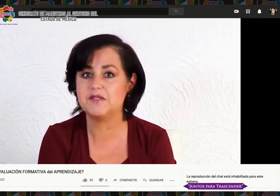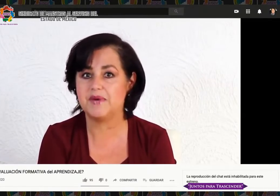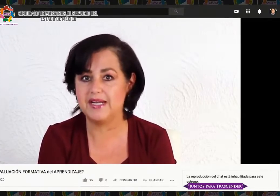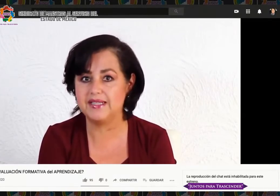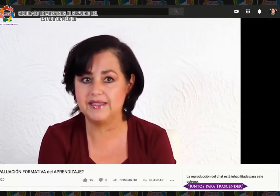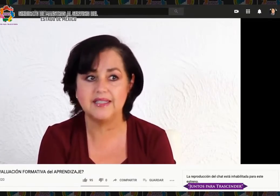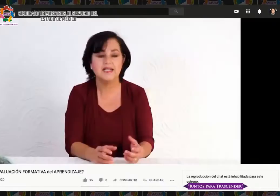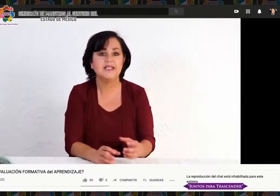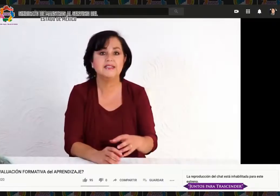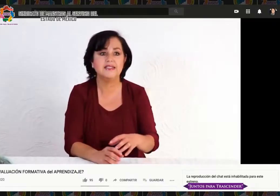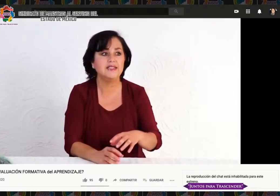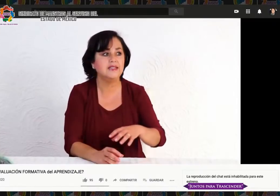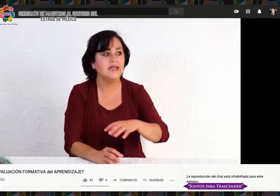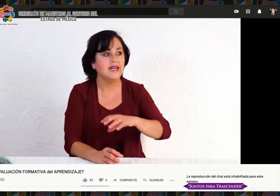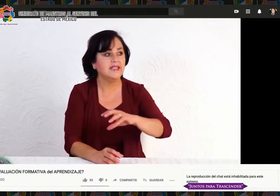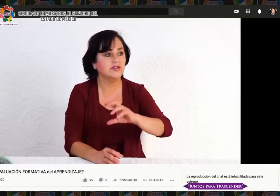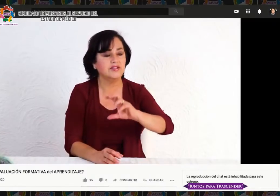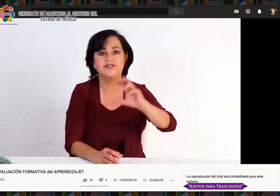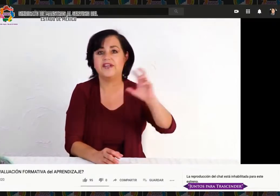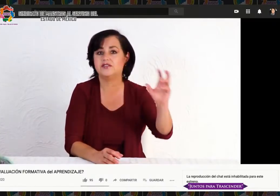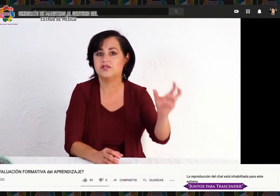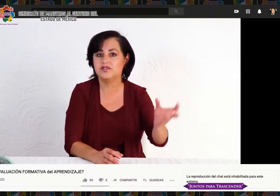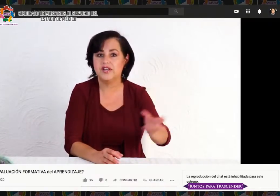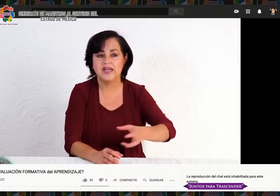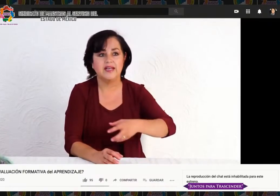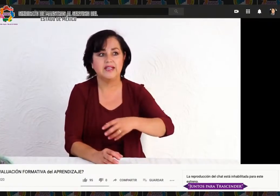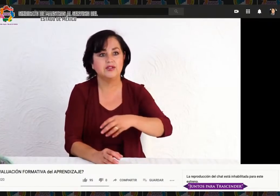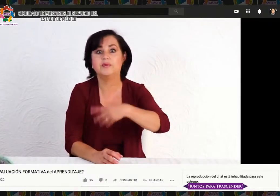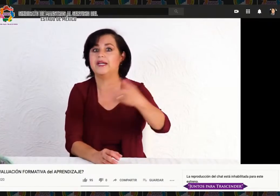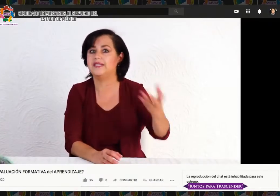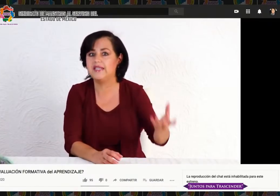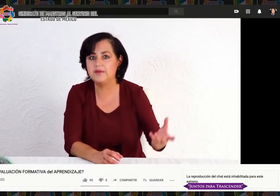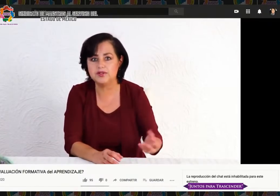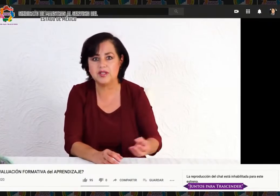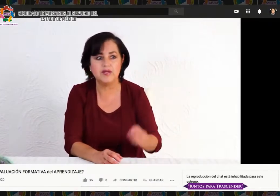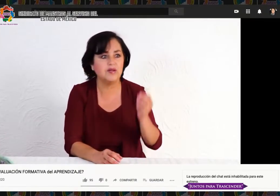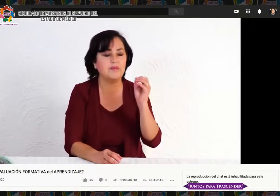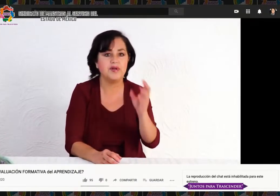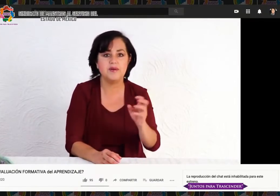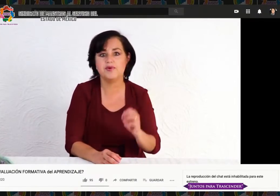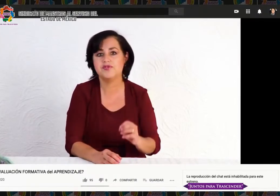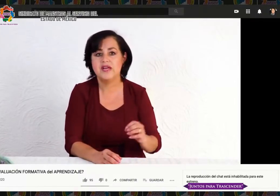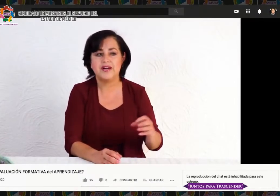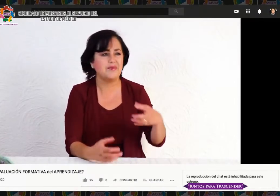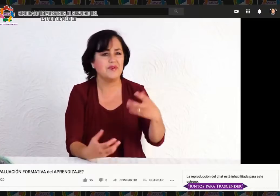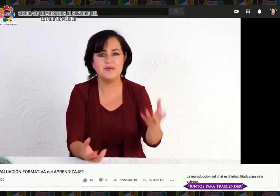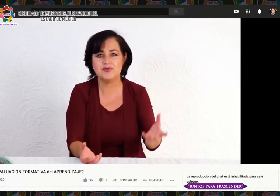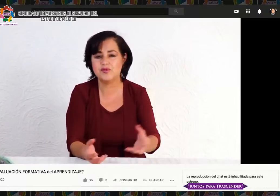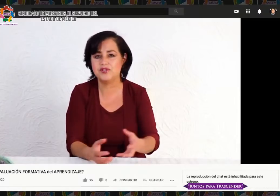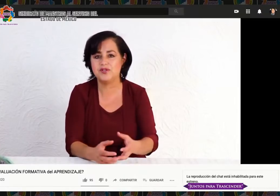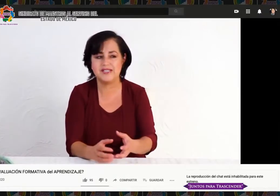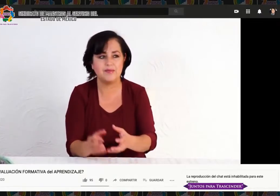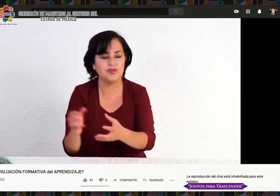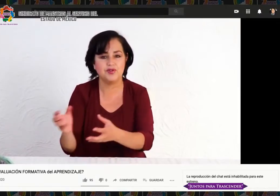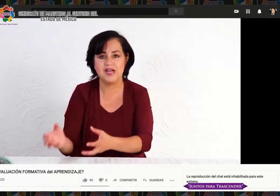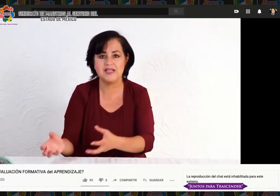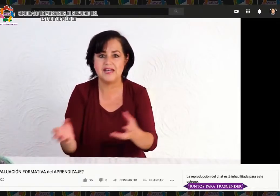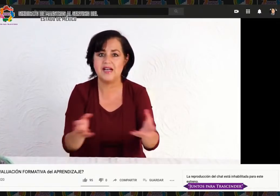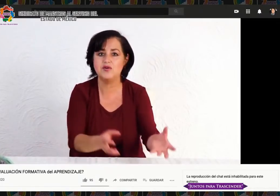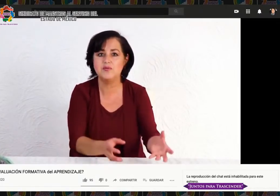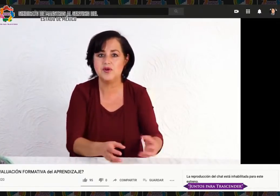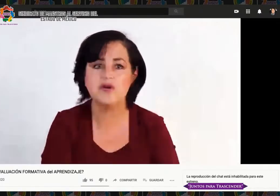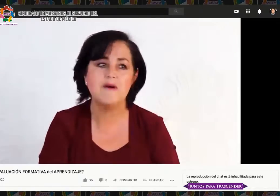cada vez más transparentes, sin esos efectos subjetivos que luego le ponemos, revolvemos cuestiones